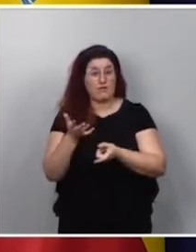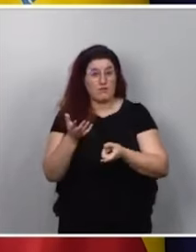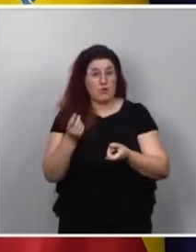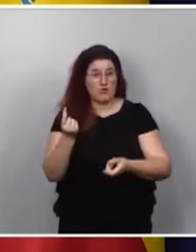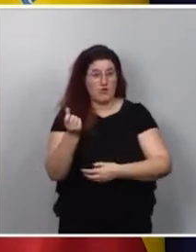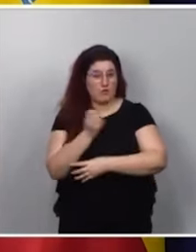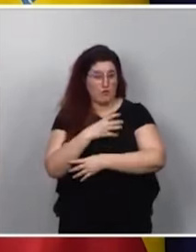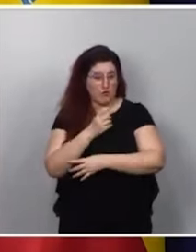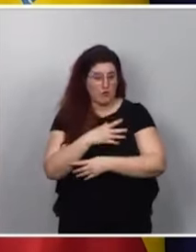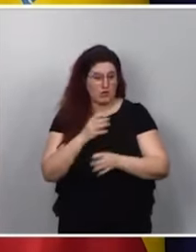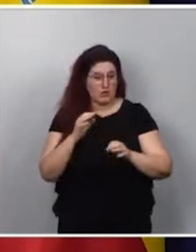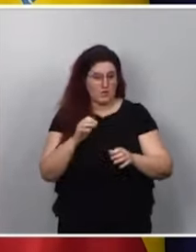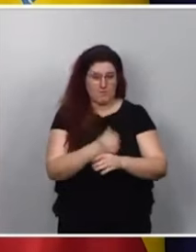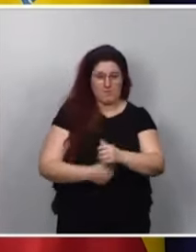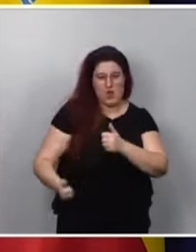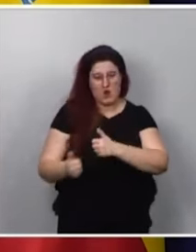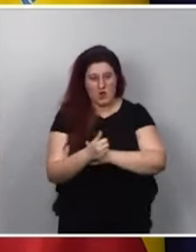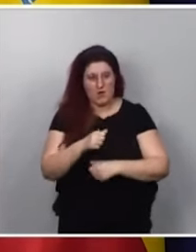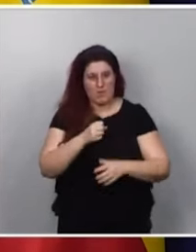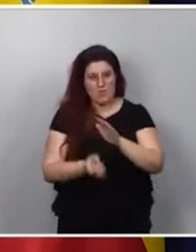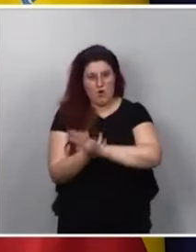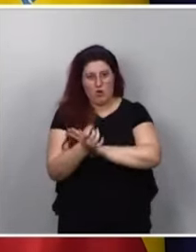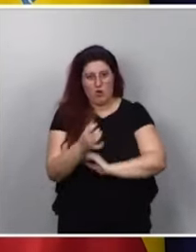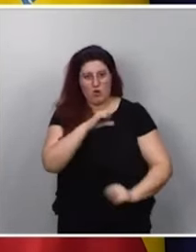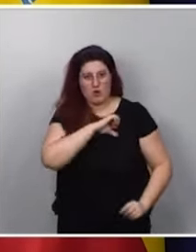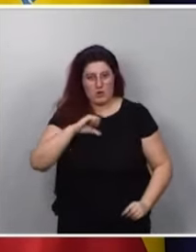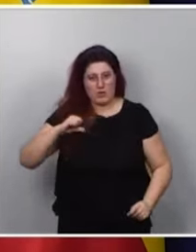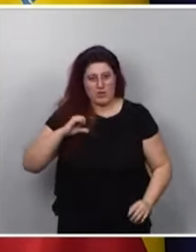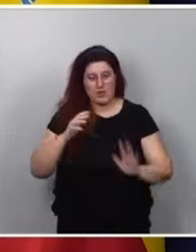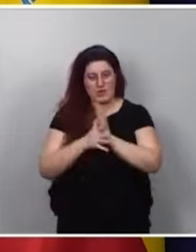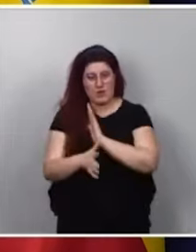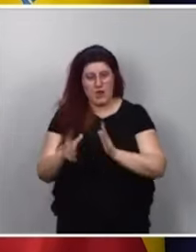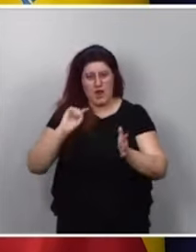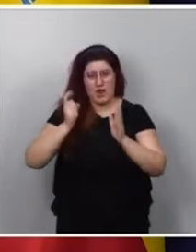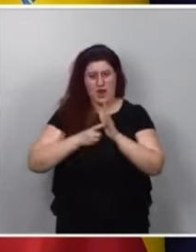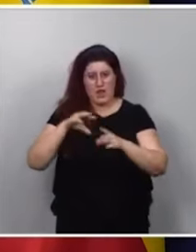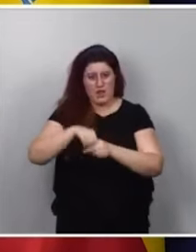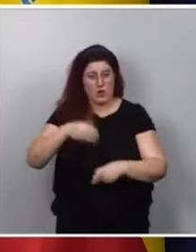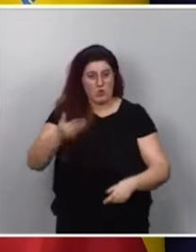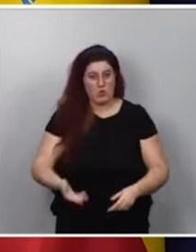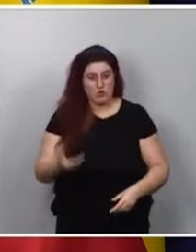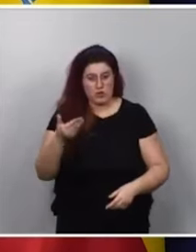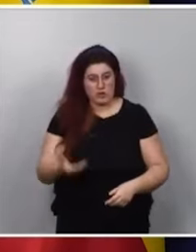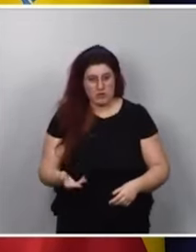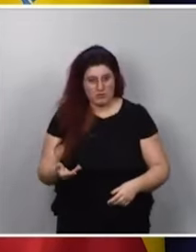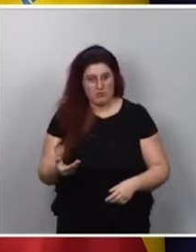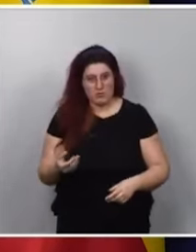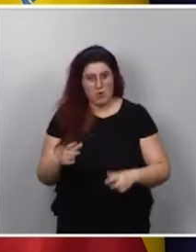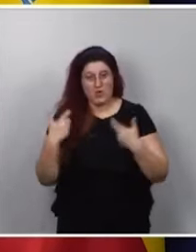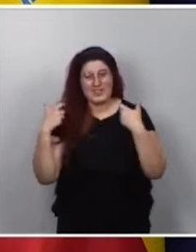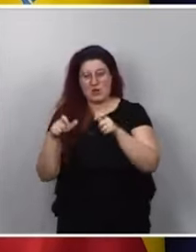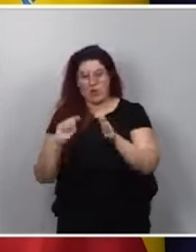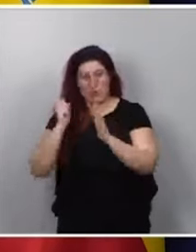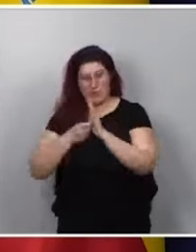a los productores independientes y esa definición, por lo tanto, se convirtió en un elemento muy importante de la ley y la que hemos introducido goza del consenso del sector.